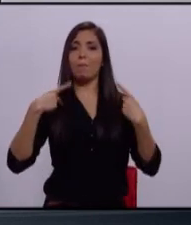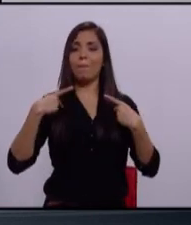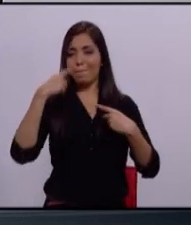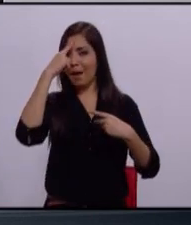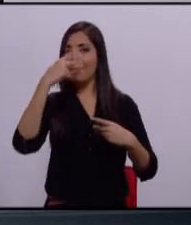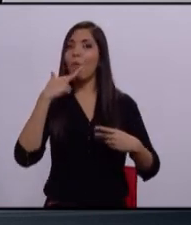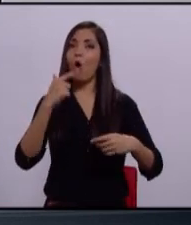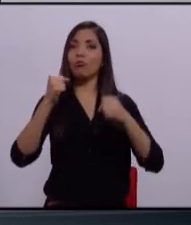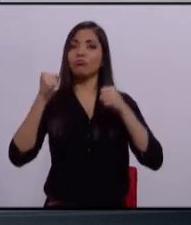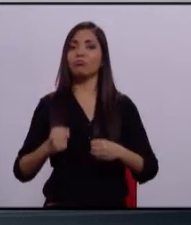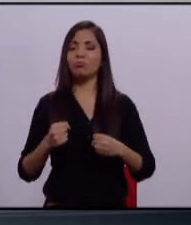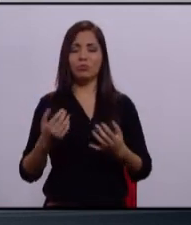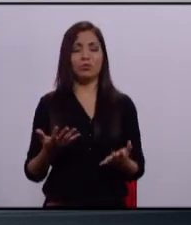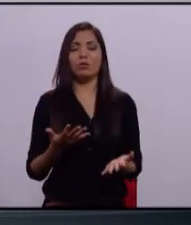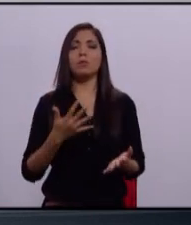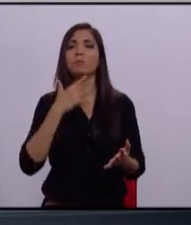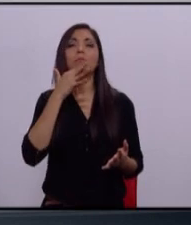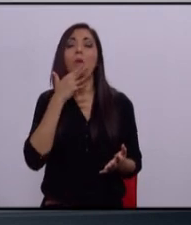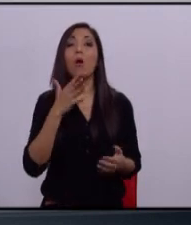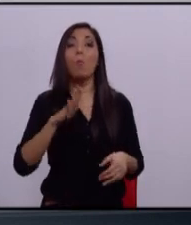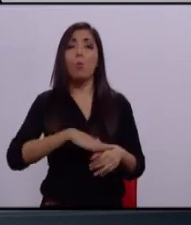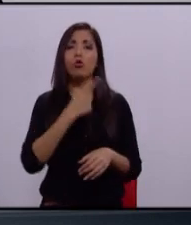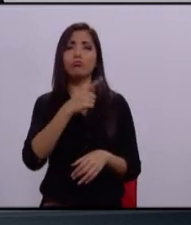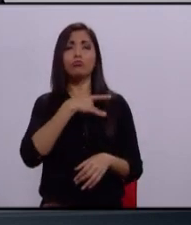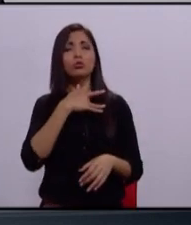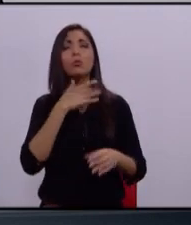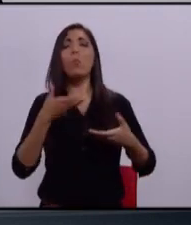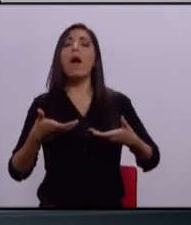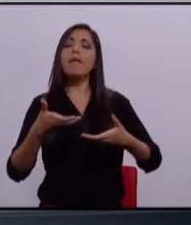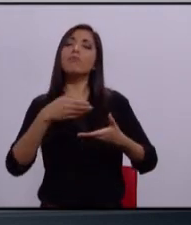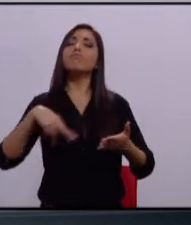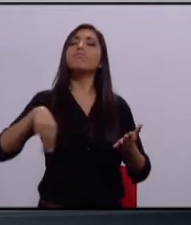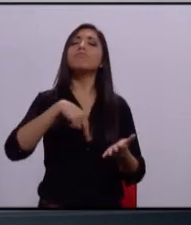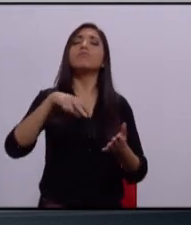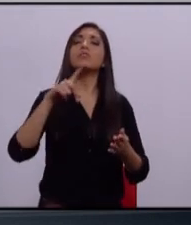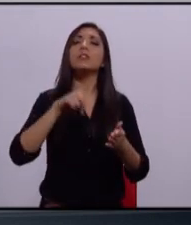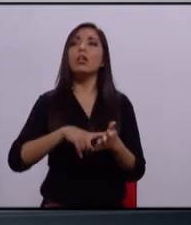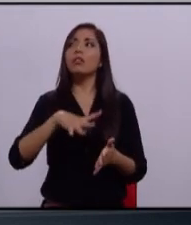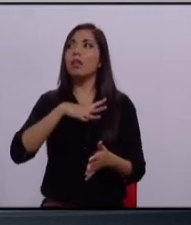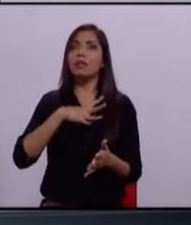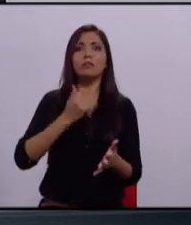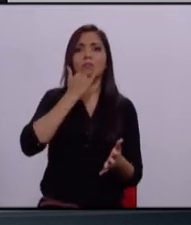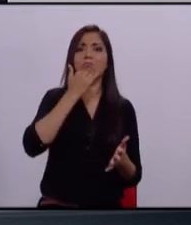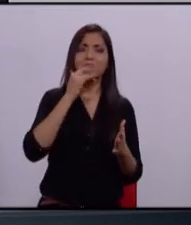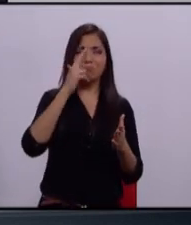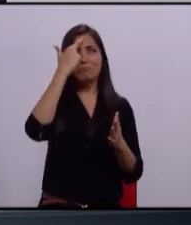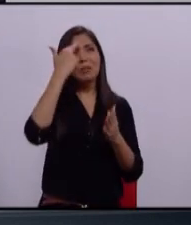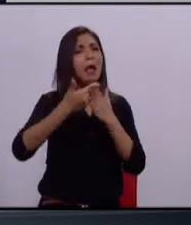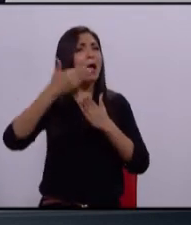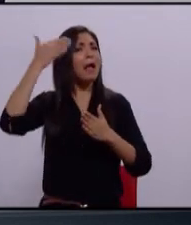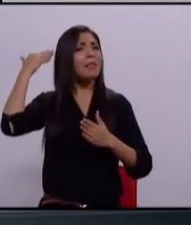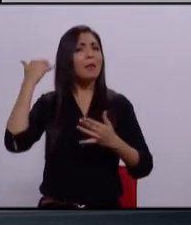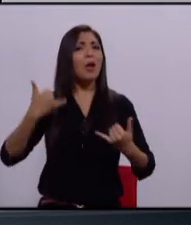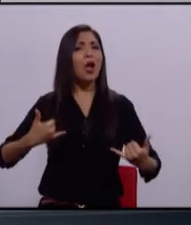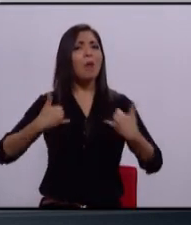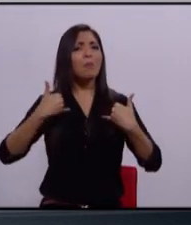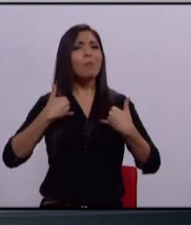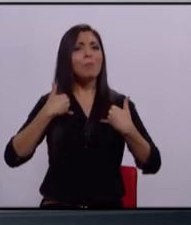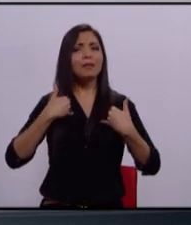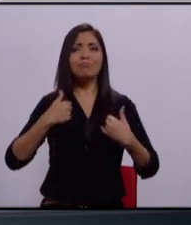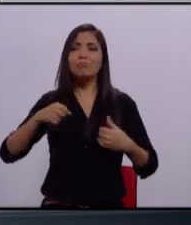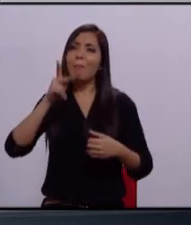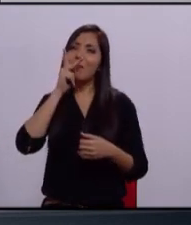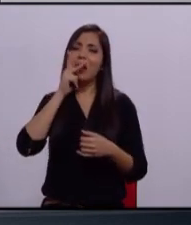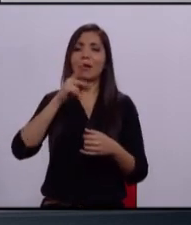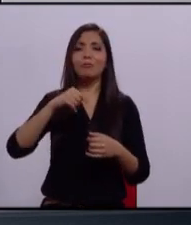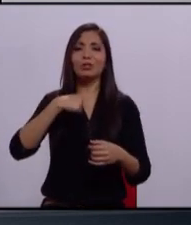seguridad. No se vale que camines en las calles con inseguridad. En mi época con mi papá de chico caminaba alegre y tranquilo. Hoy no podemos